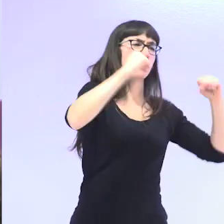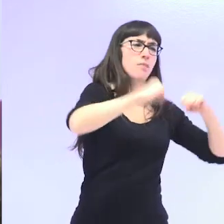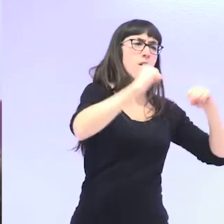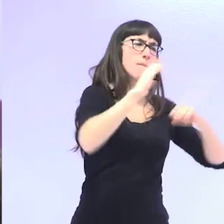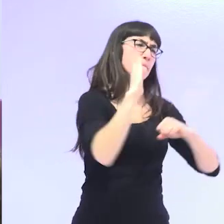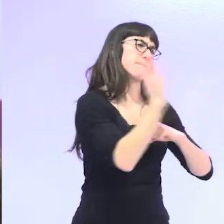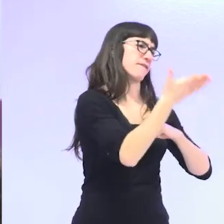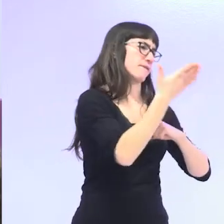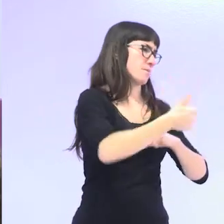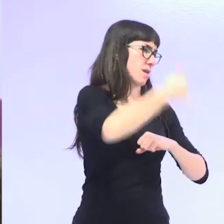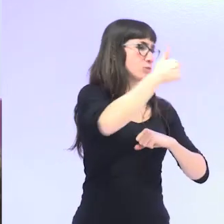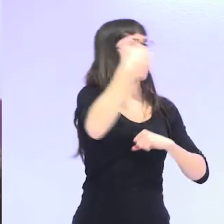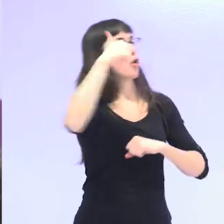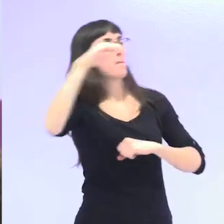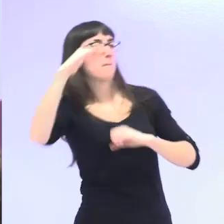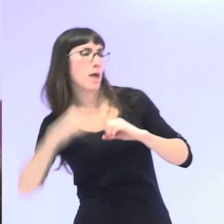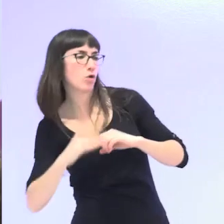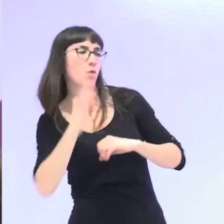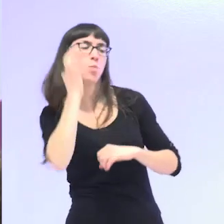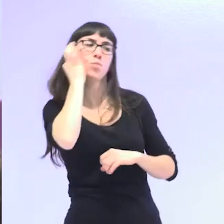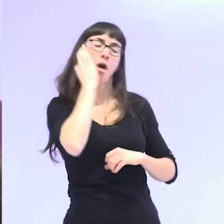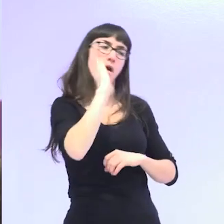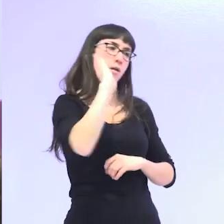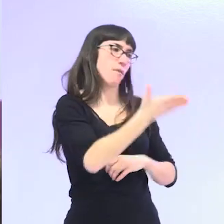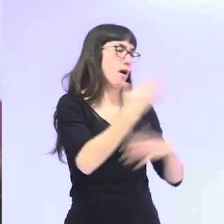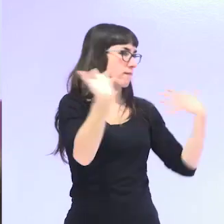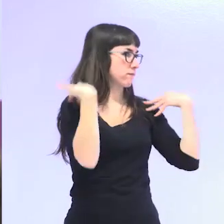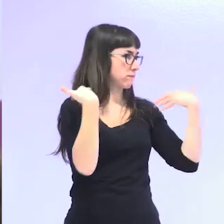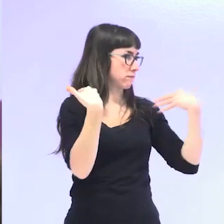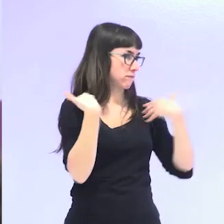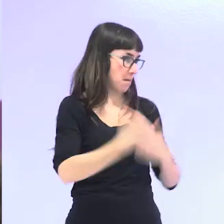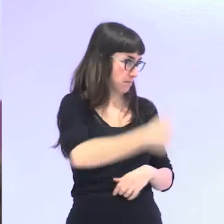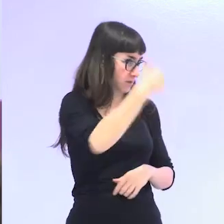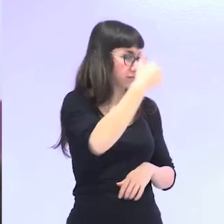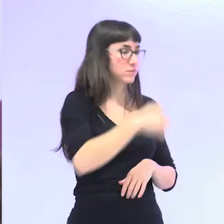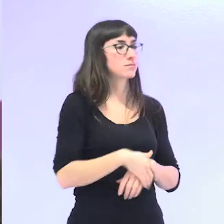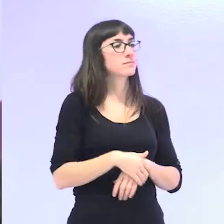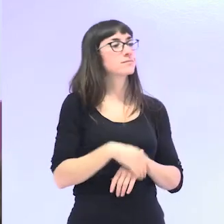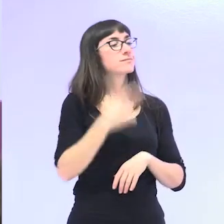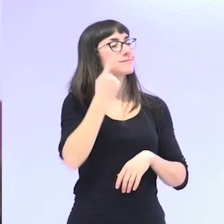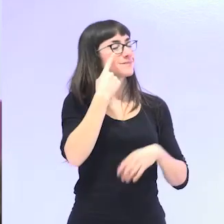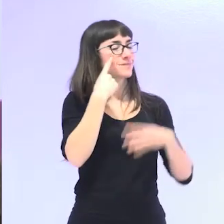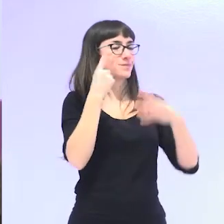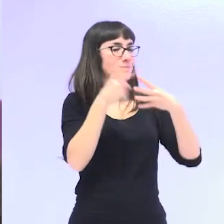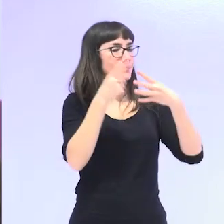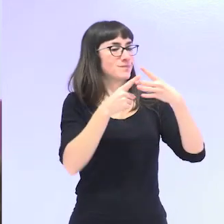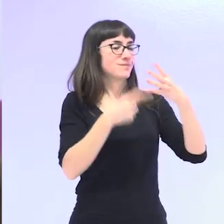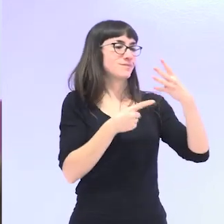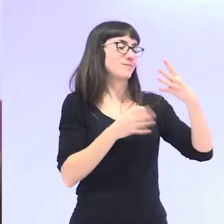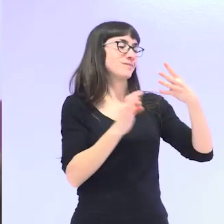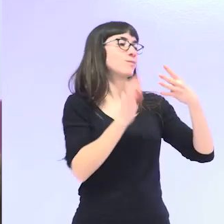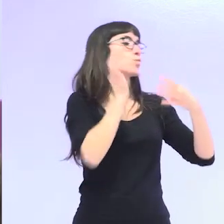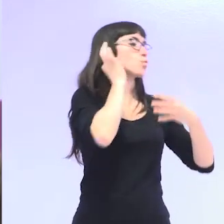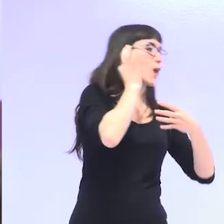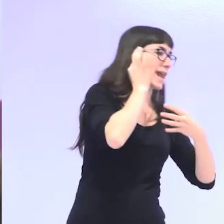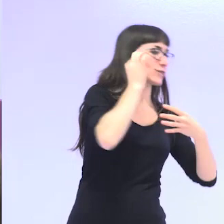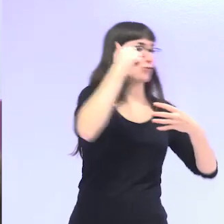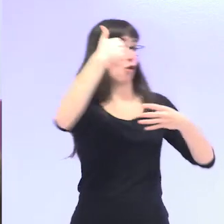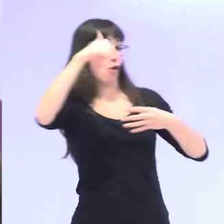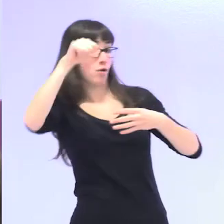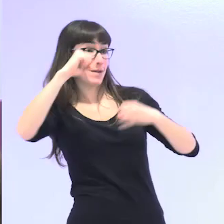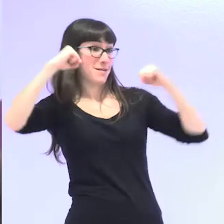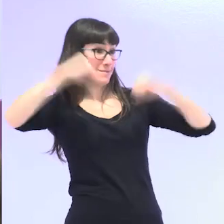todas bien sabemos. Hay unas características diferenciales entre el envejecimiento de las mujeres y el